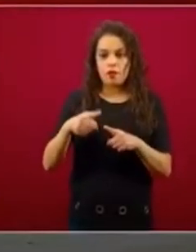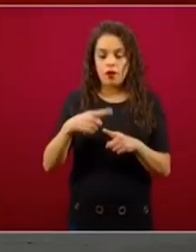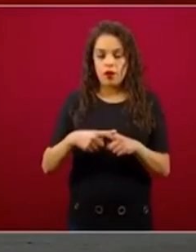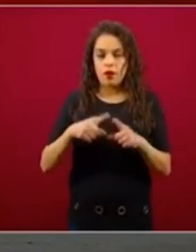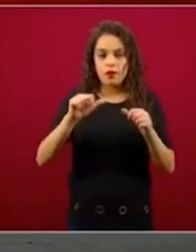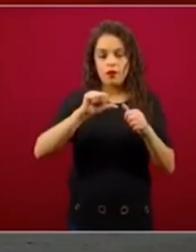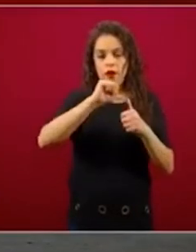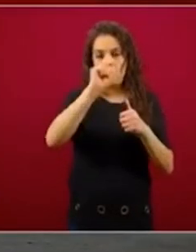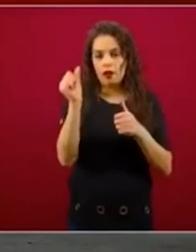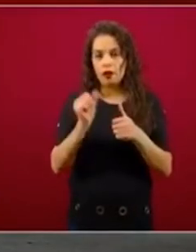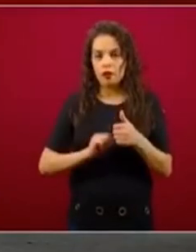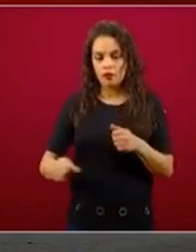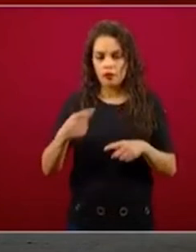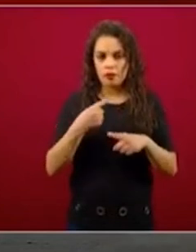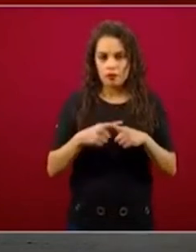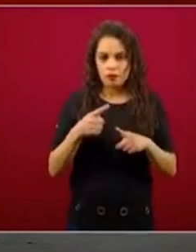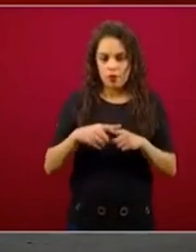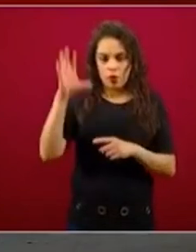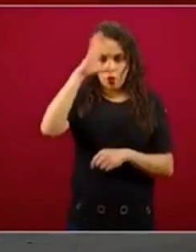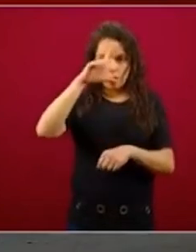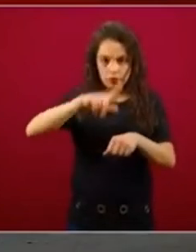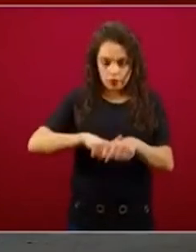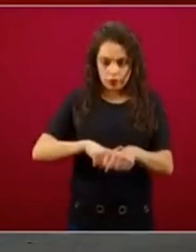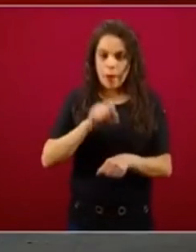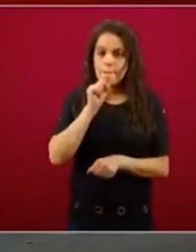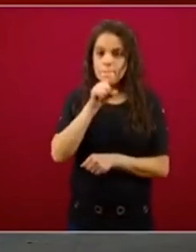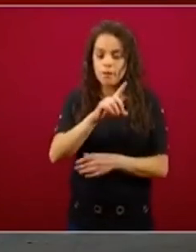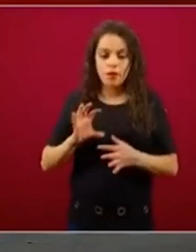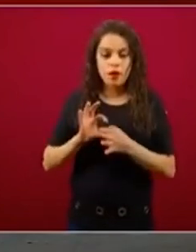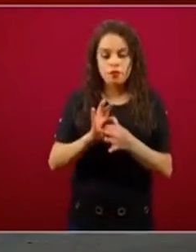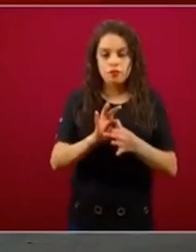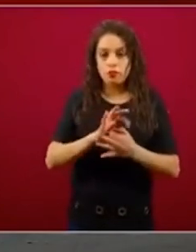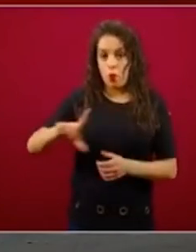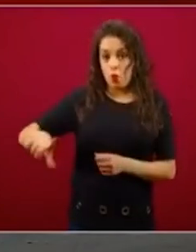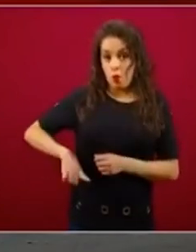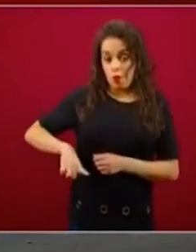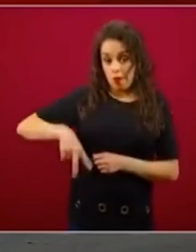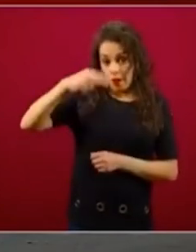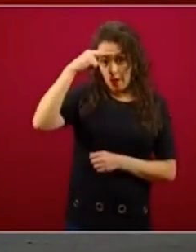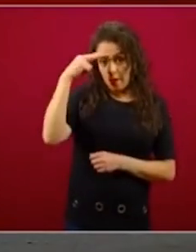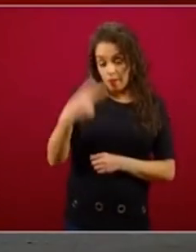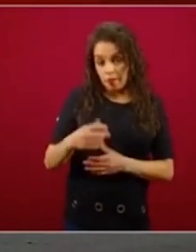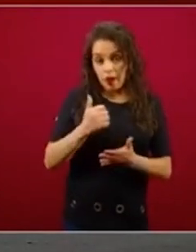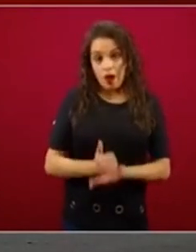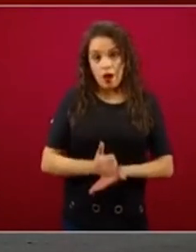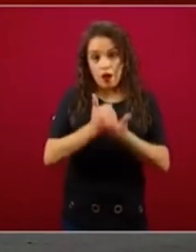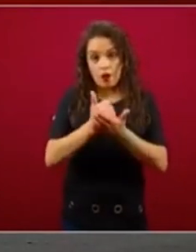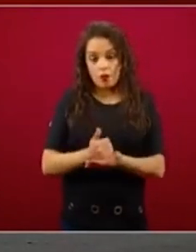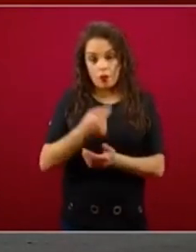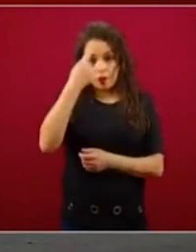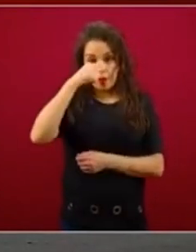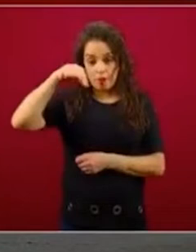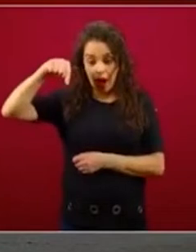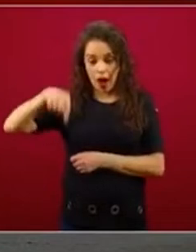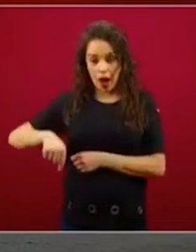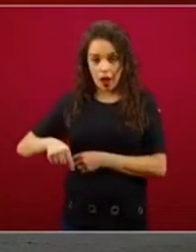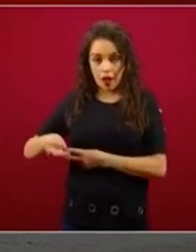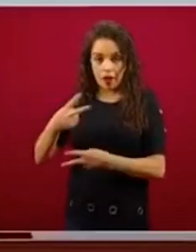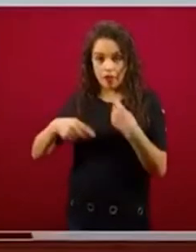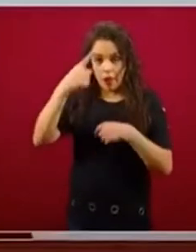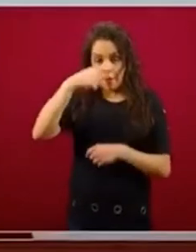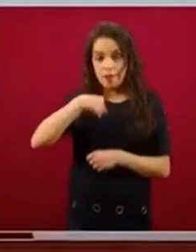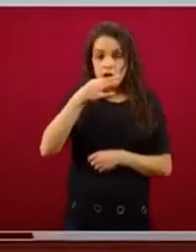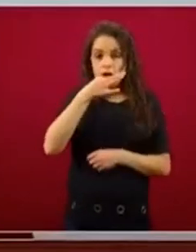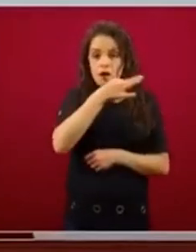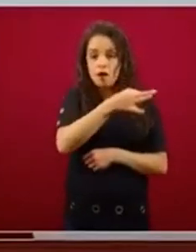Agradecemos también el acompañamiento del gobierno de México que nos brinda este espacio para comunicar esta campaña